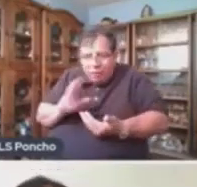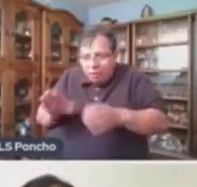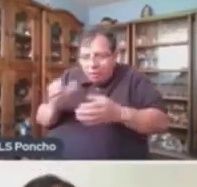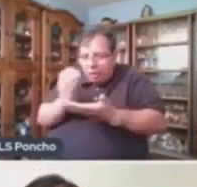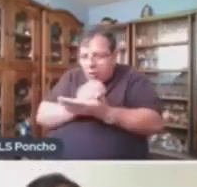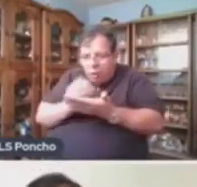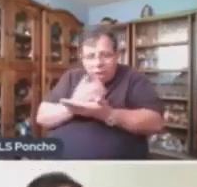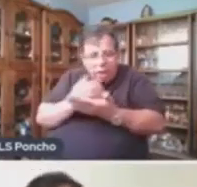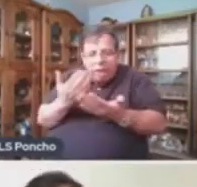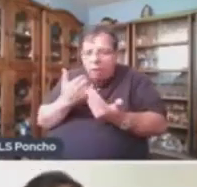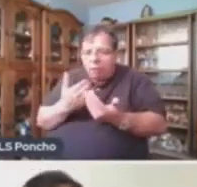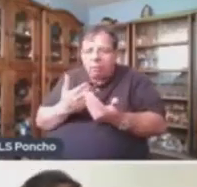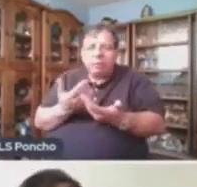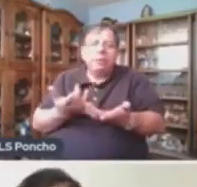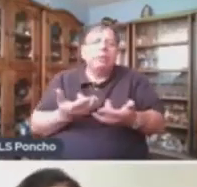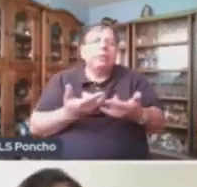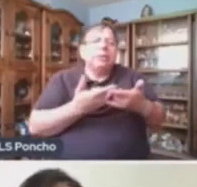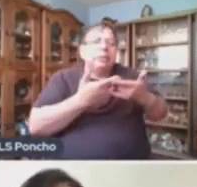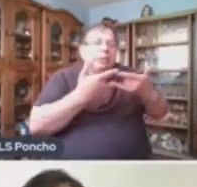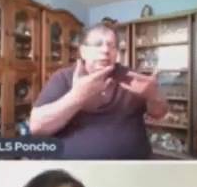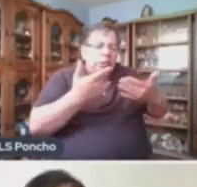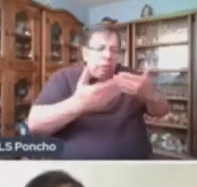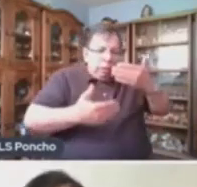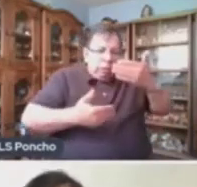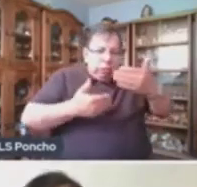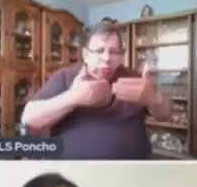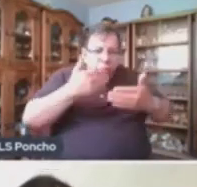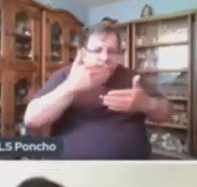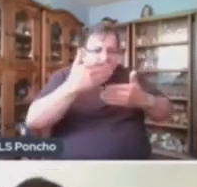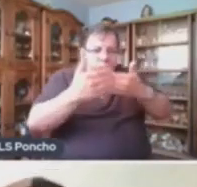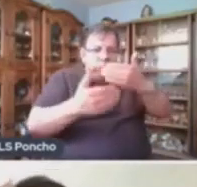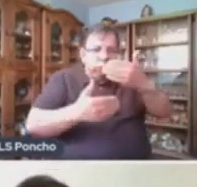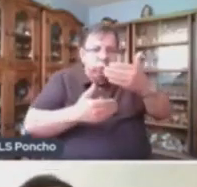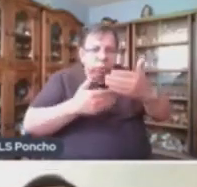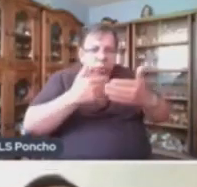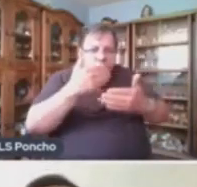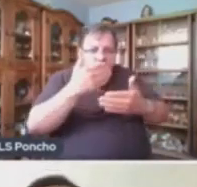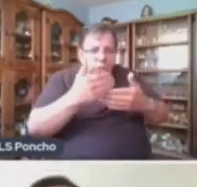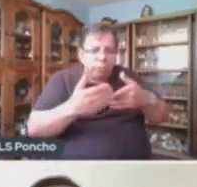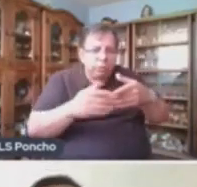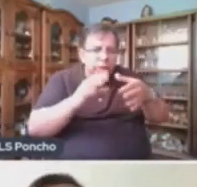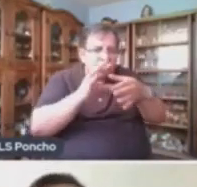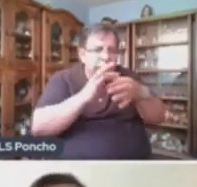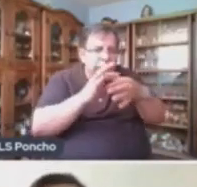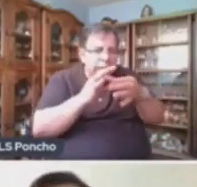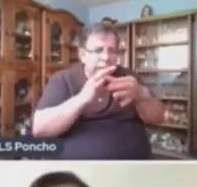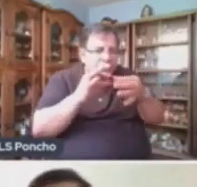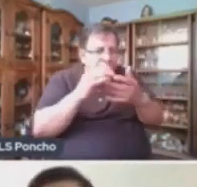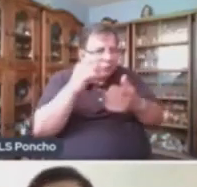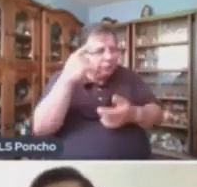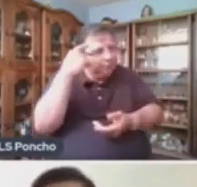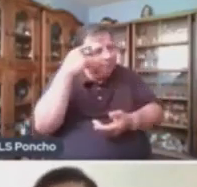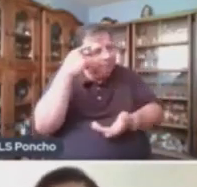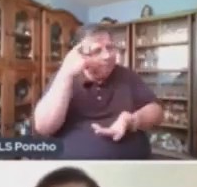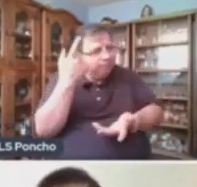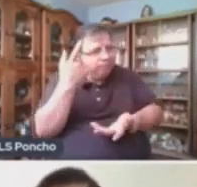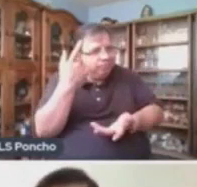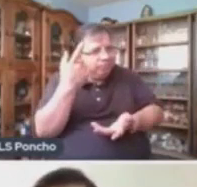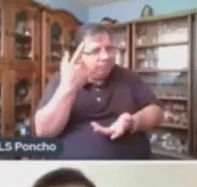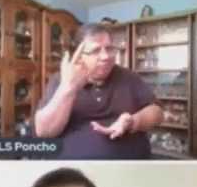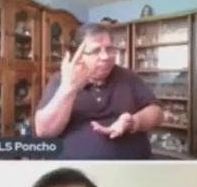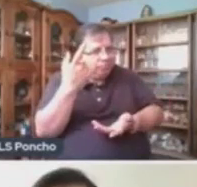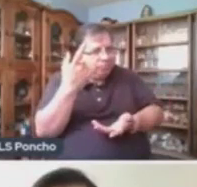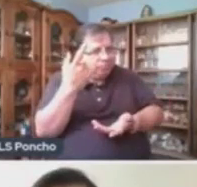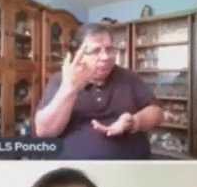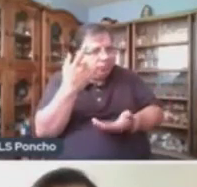Y Pues El Cuento Nos Lleva A Una A Explicación Racional Que Justifica